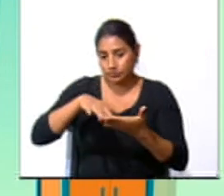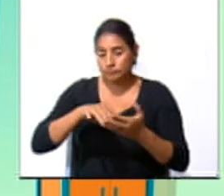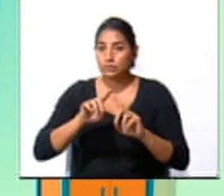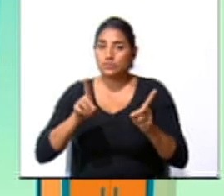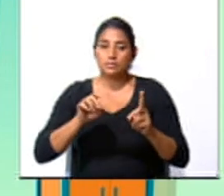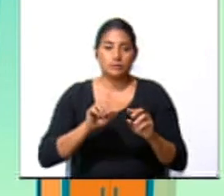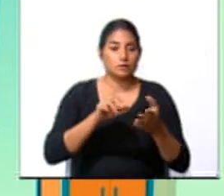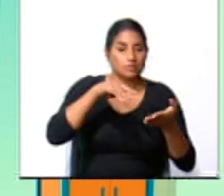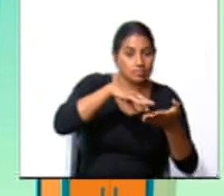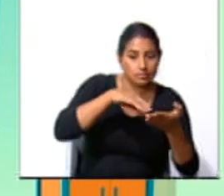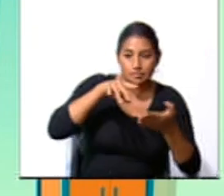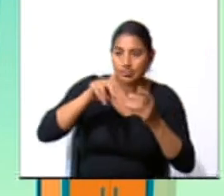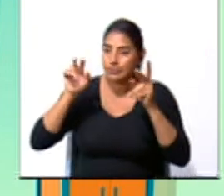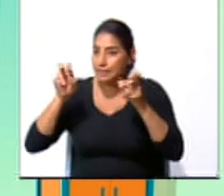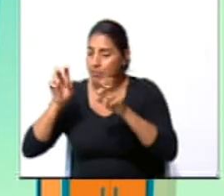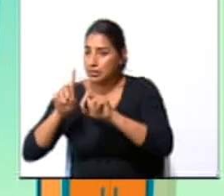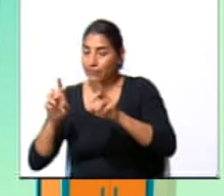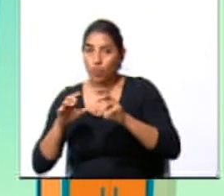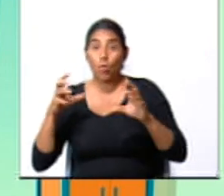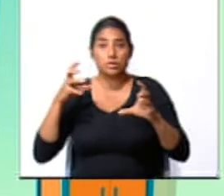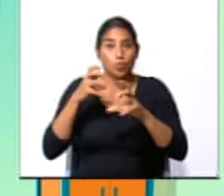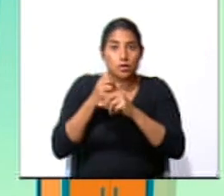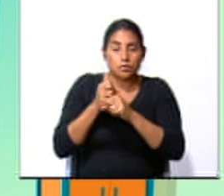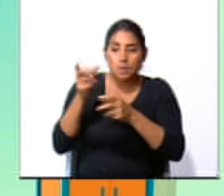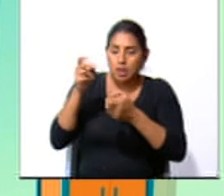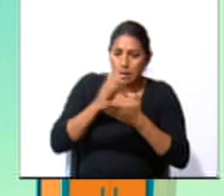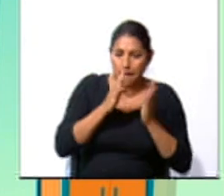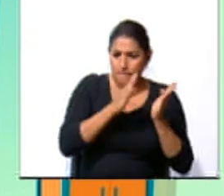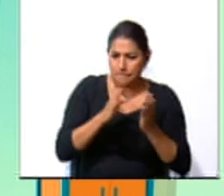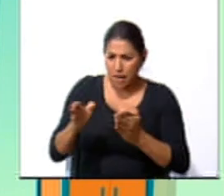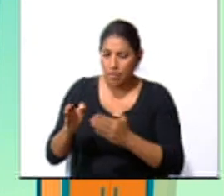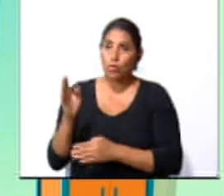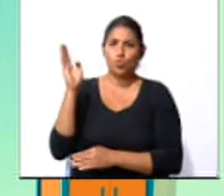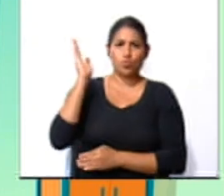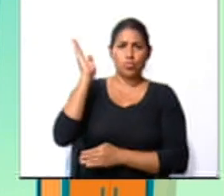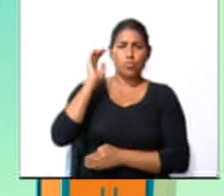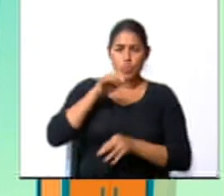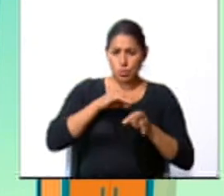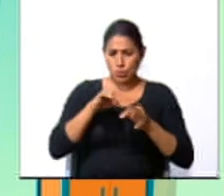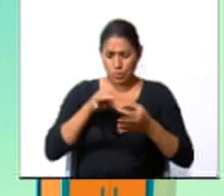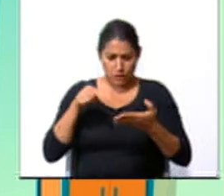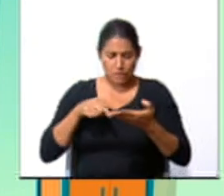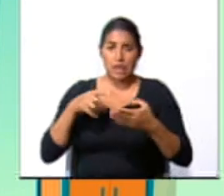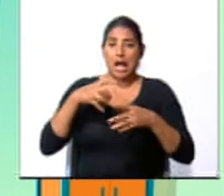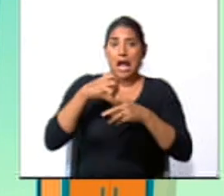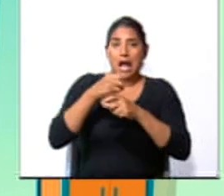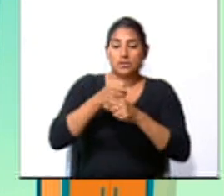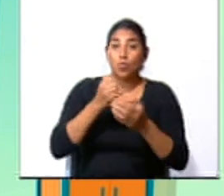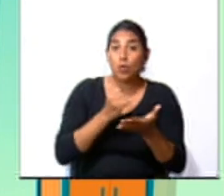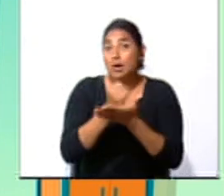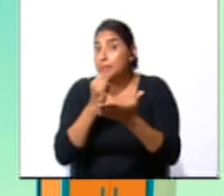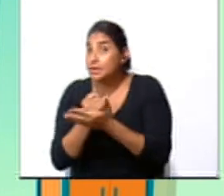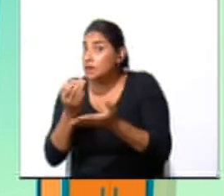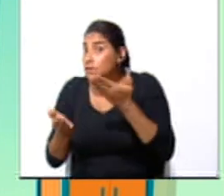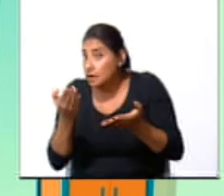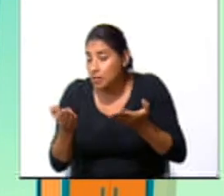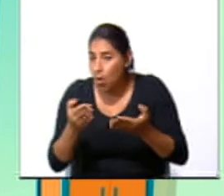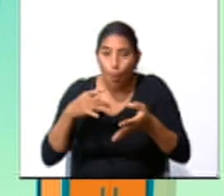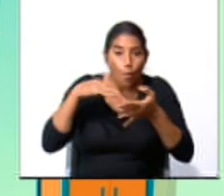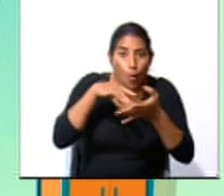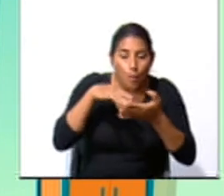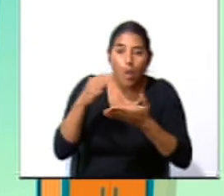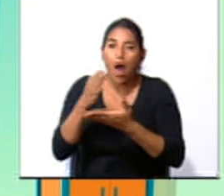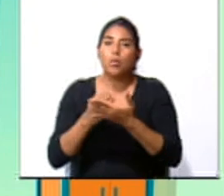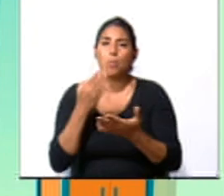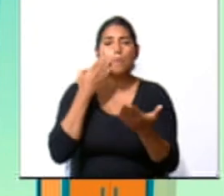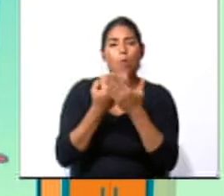asignaturas o hacer un resumen, preparar una exposición, realizar una investigación o estudiar para